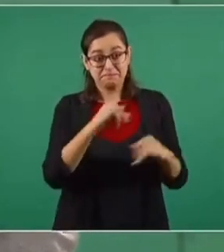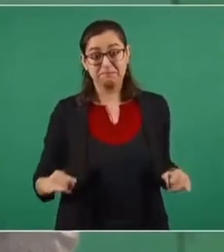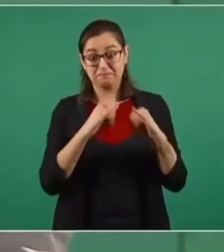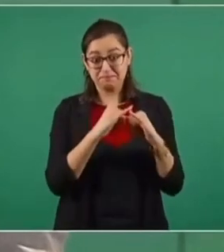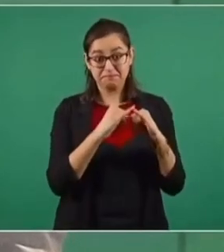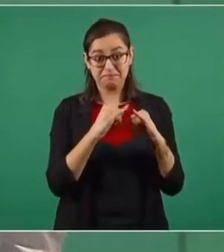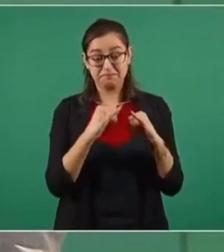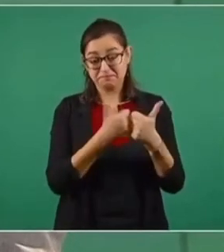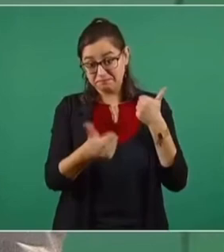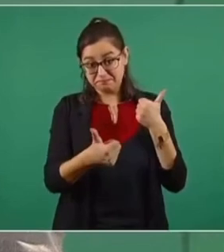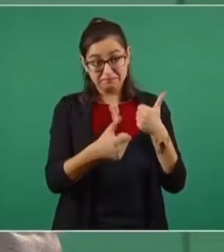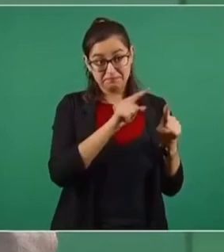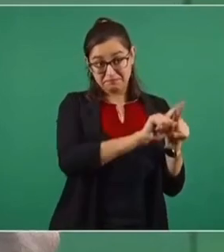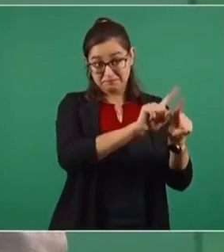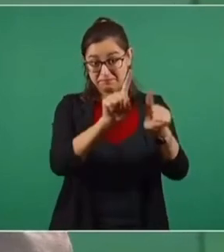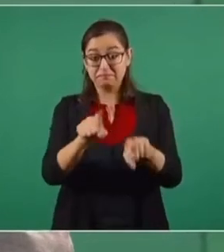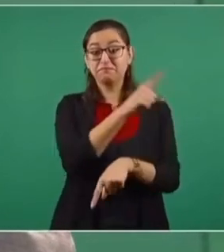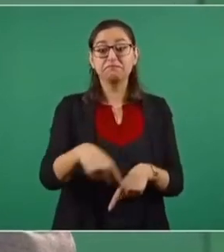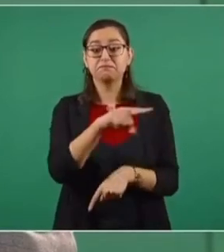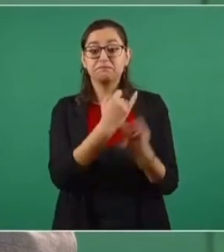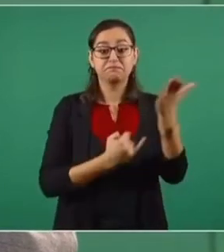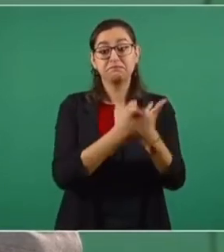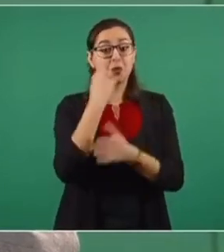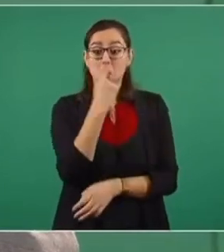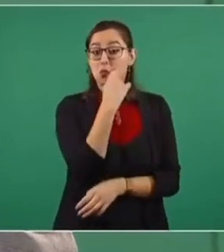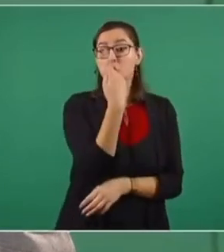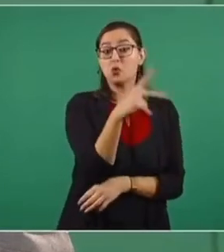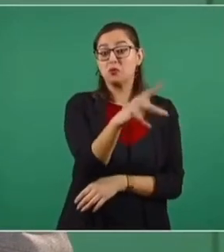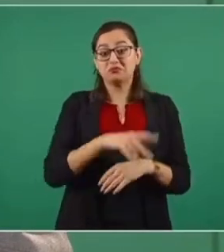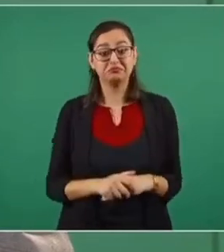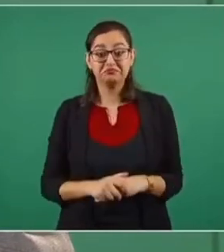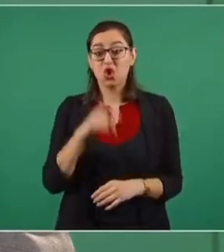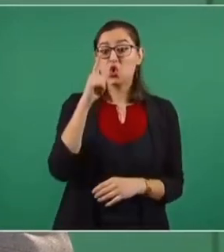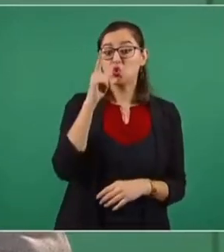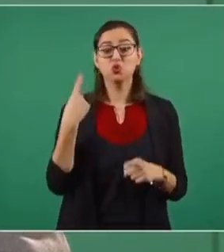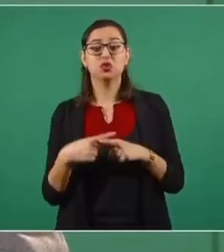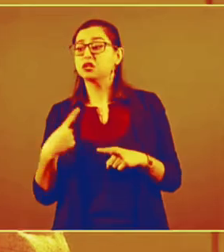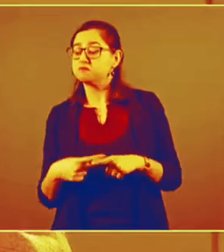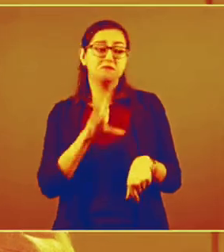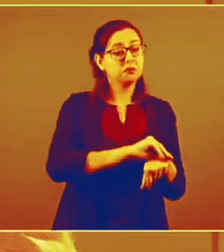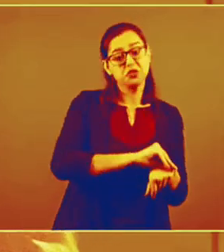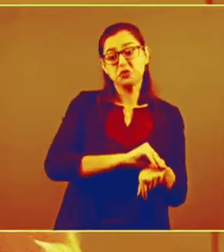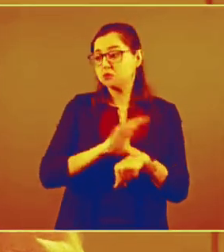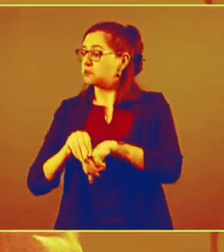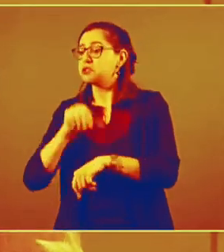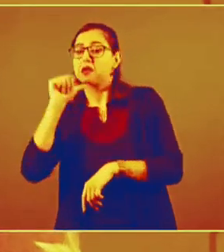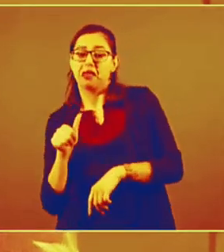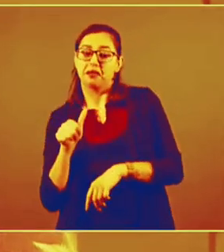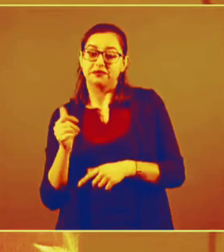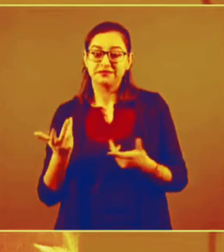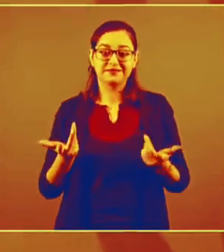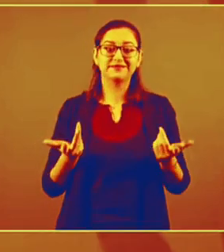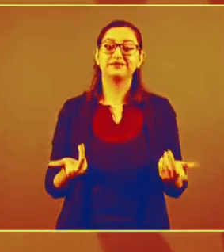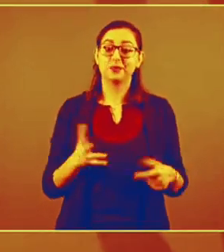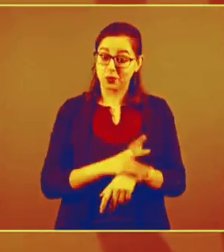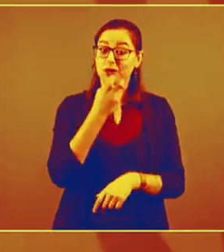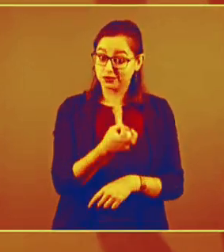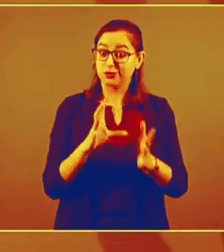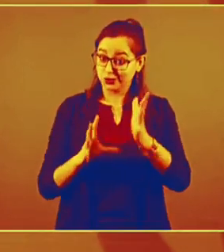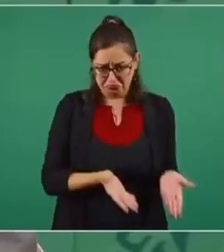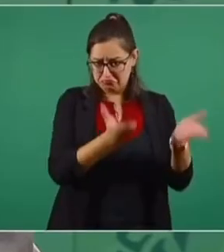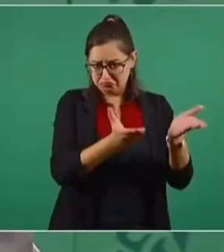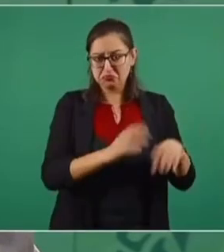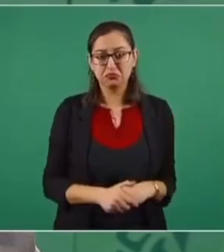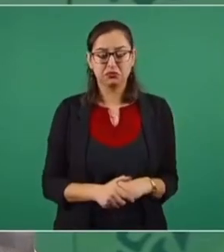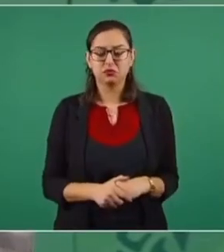que son los que definen la distribución del mercado. Entonces, por eso vamos a modificar la